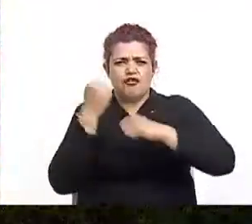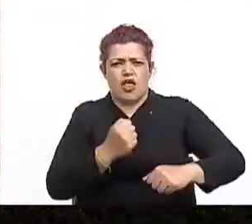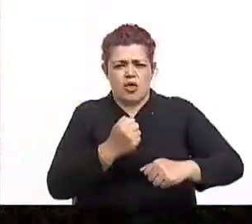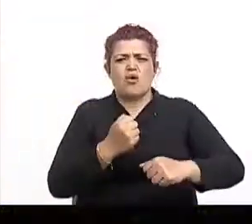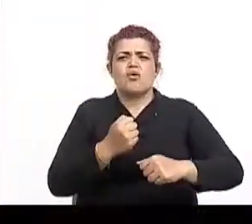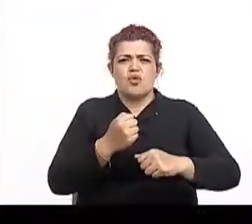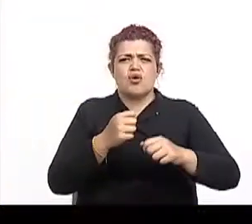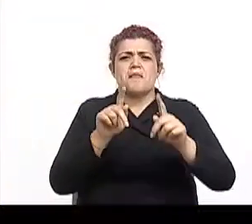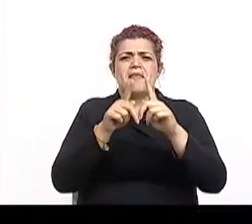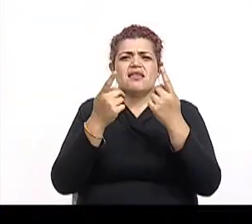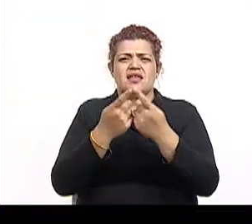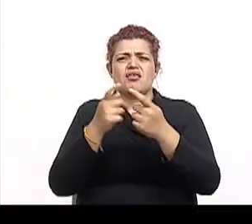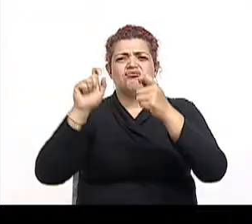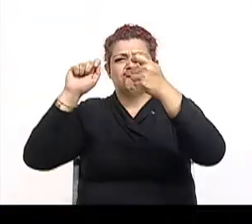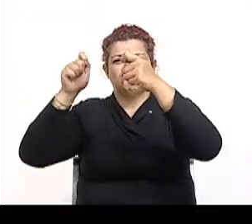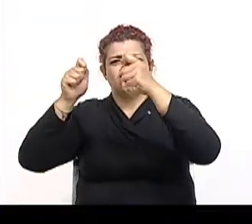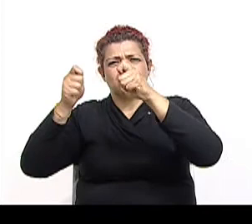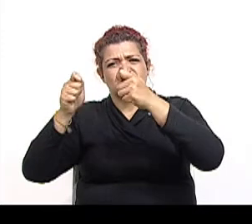mérito muy importante.